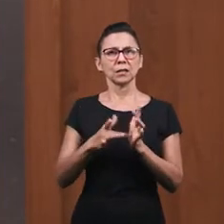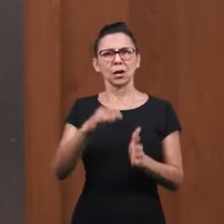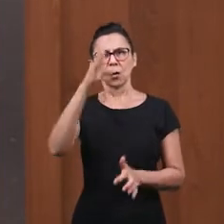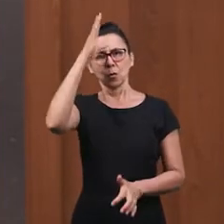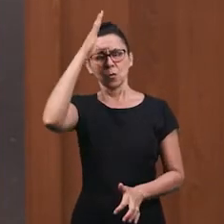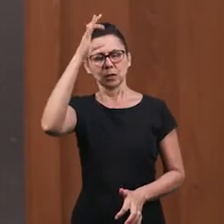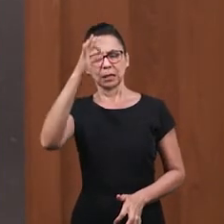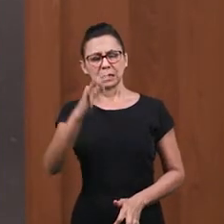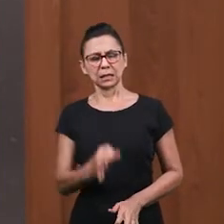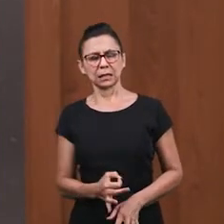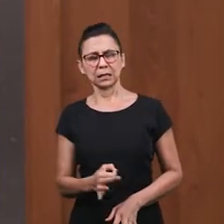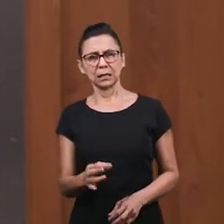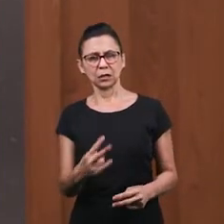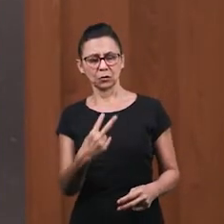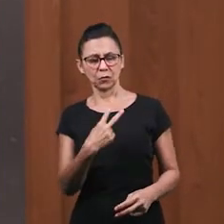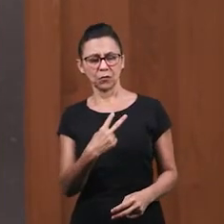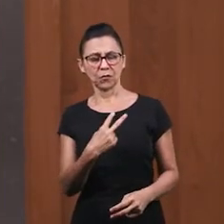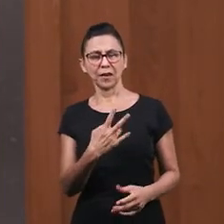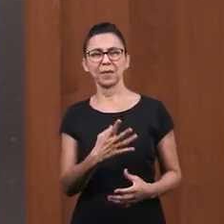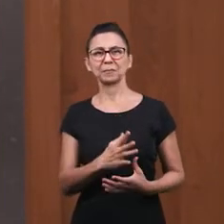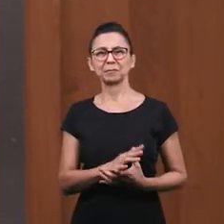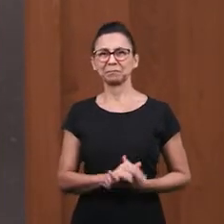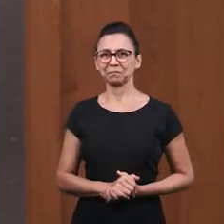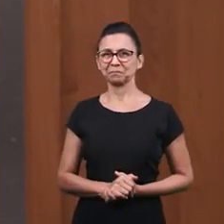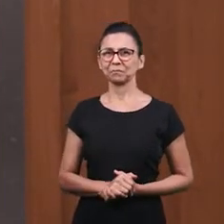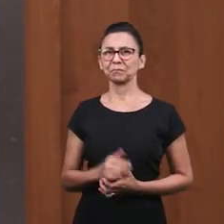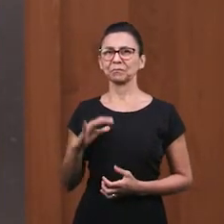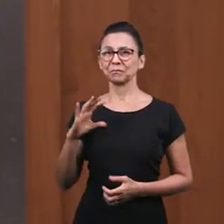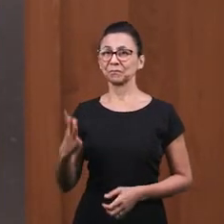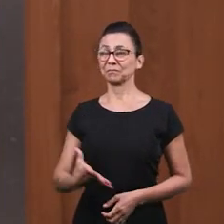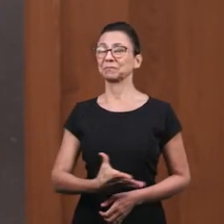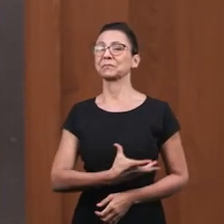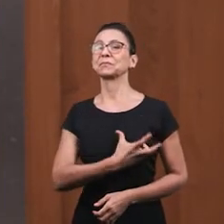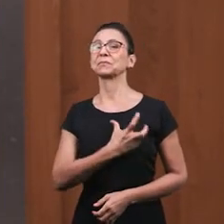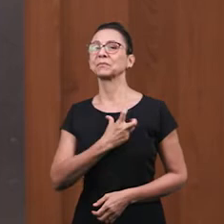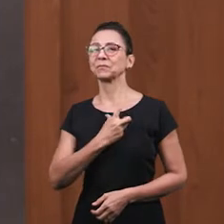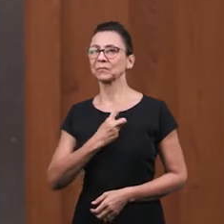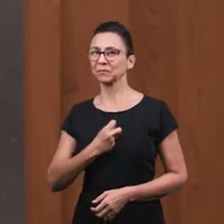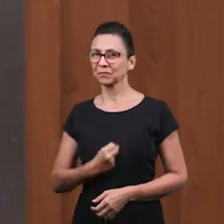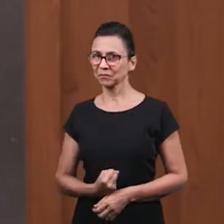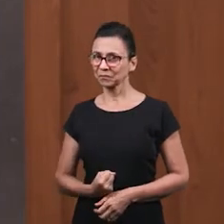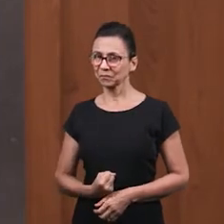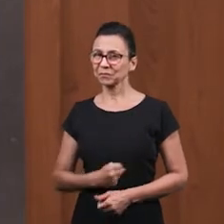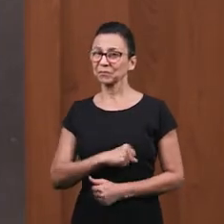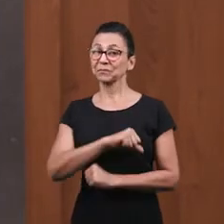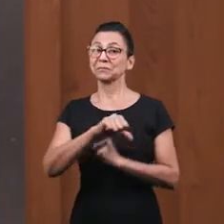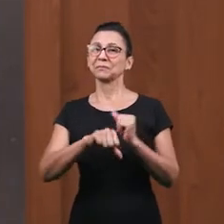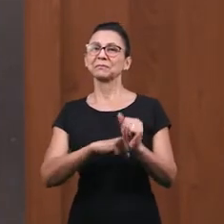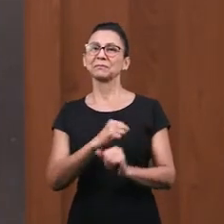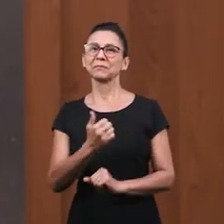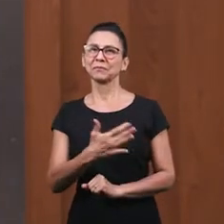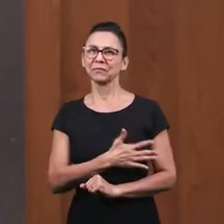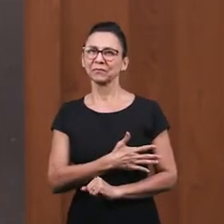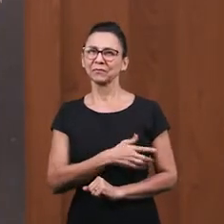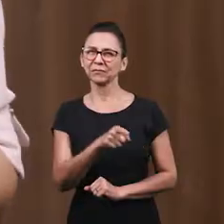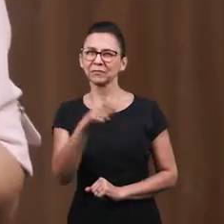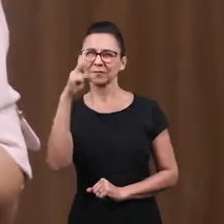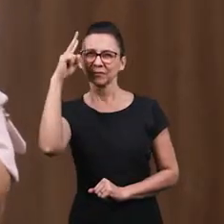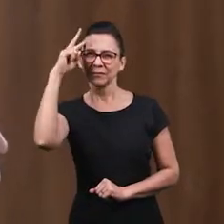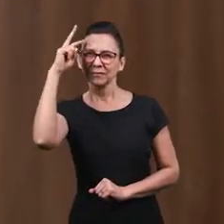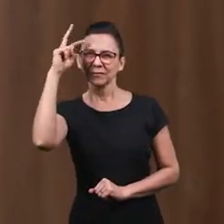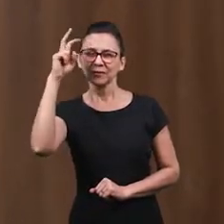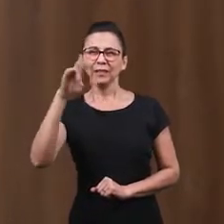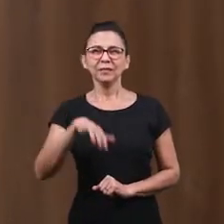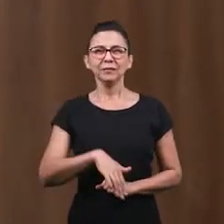Solo Jesús Puede hacerlo Nosotros tenemos Un Dios omnisciente Que conoce Nuestros corazones Y quiere salvar Al hombre